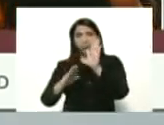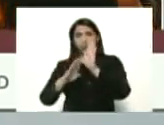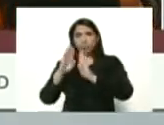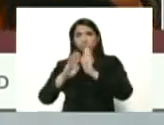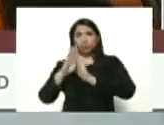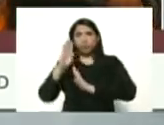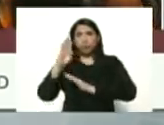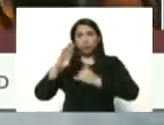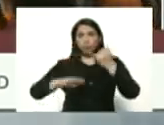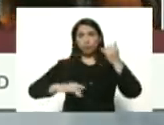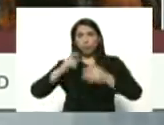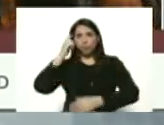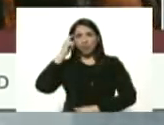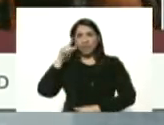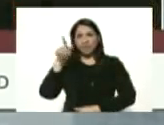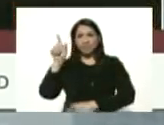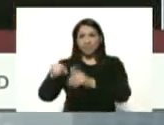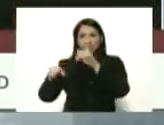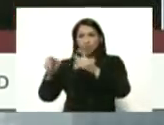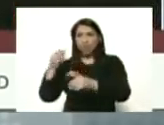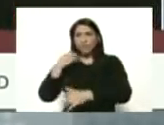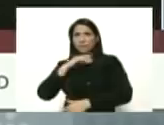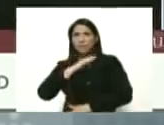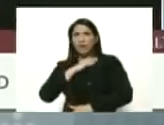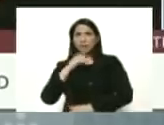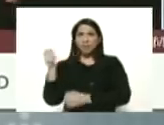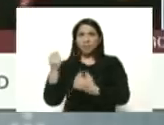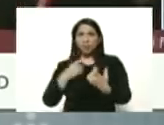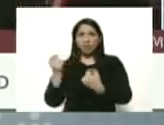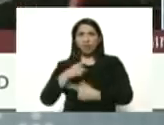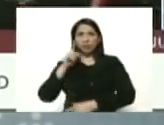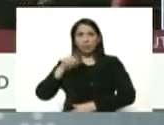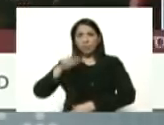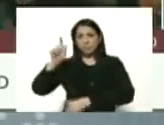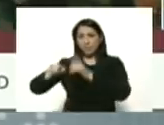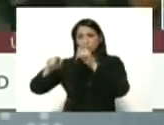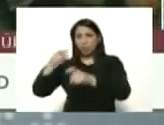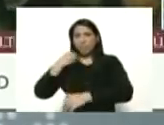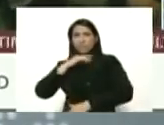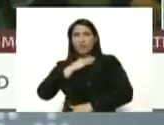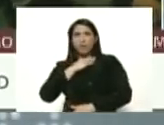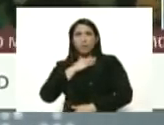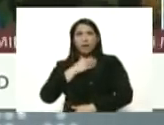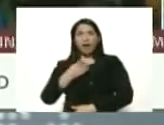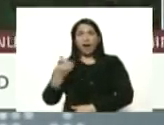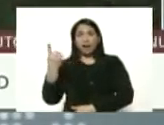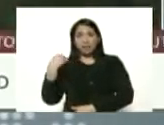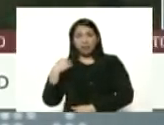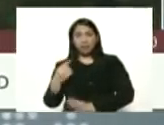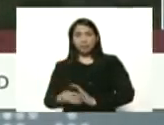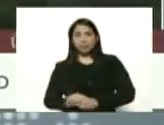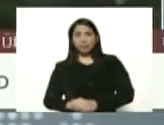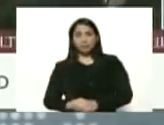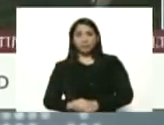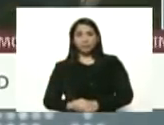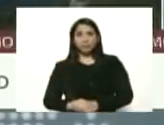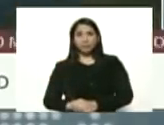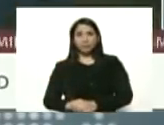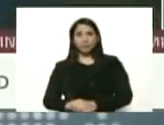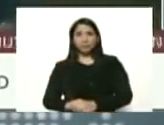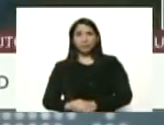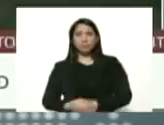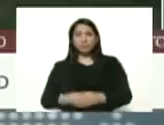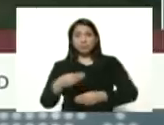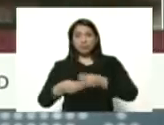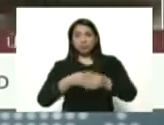de estos casos importados o derivados de estos casos importados ayer a través de la transmisión que hizo la